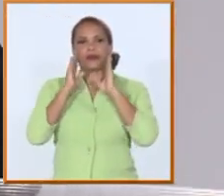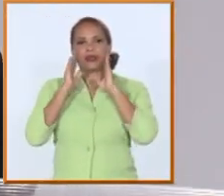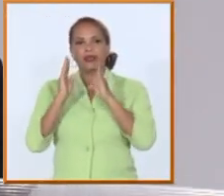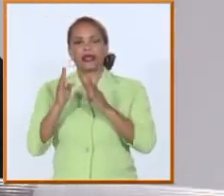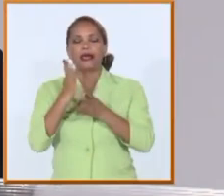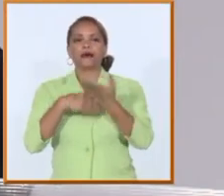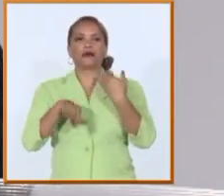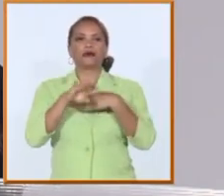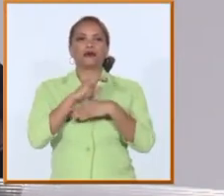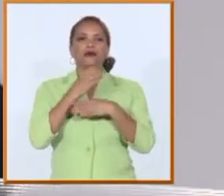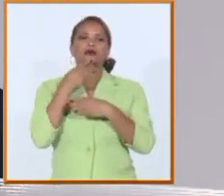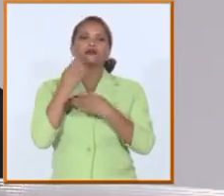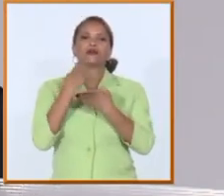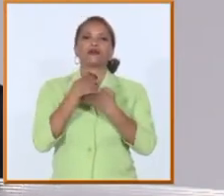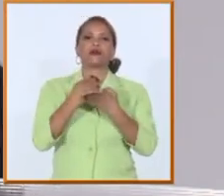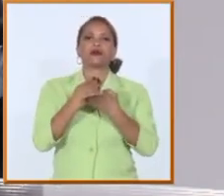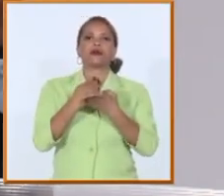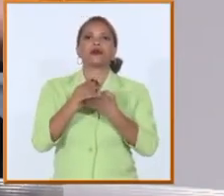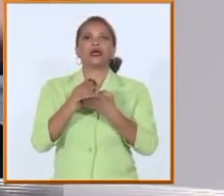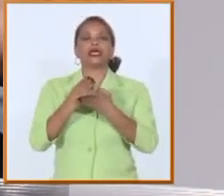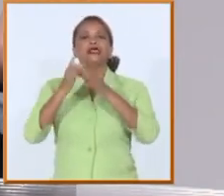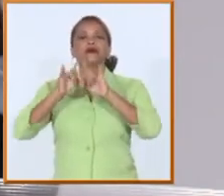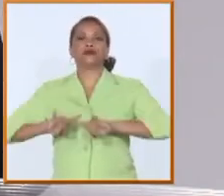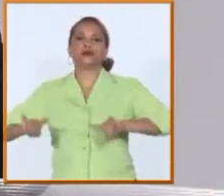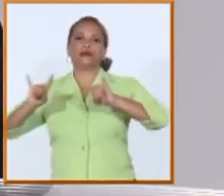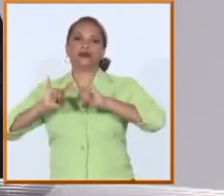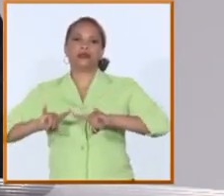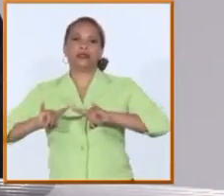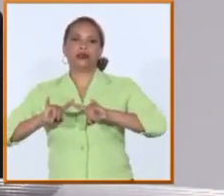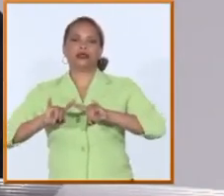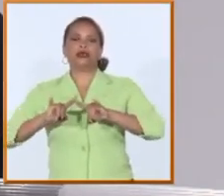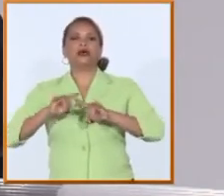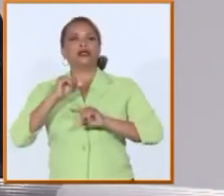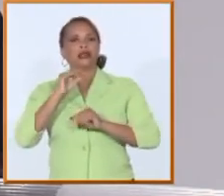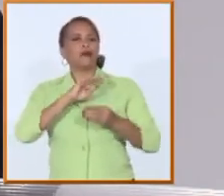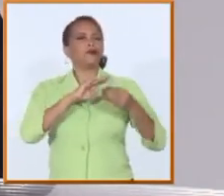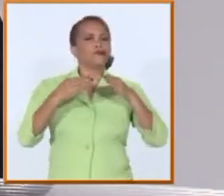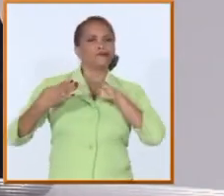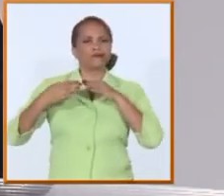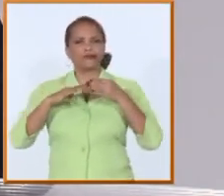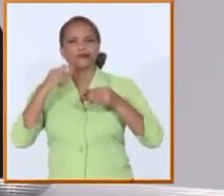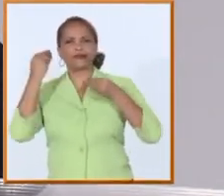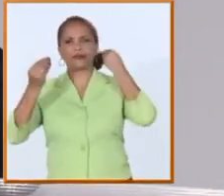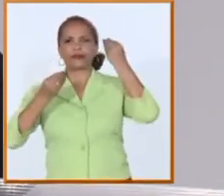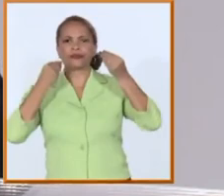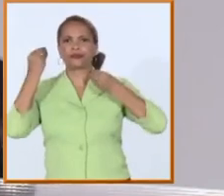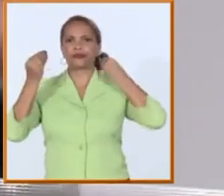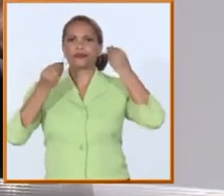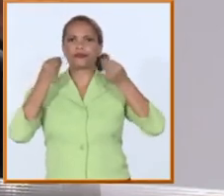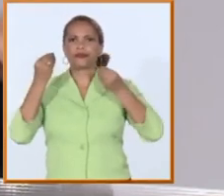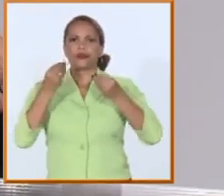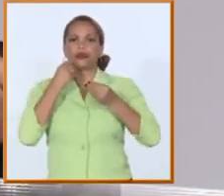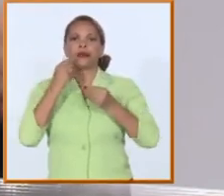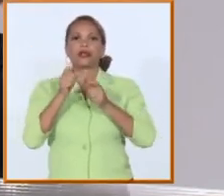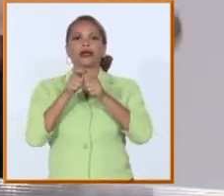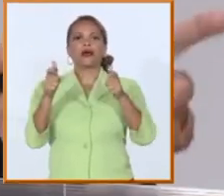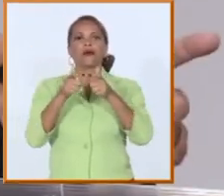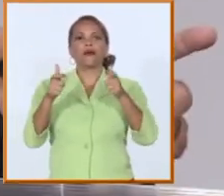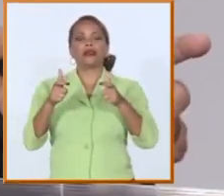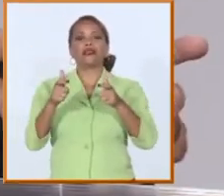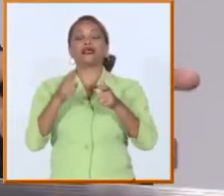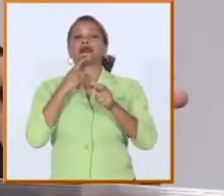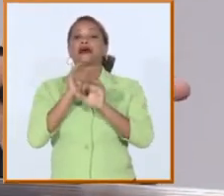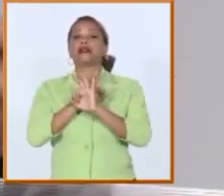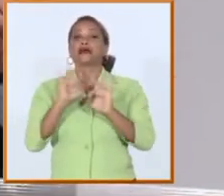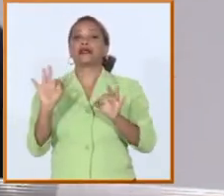y los de educación superior y eso lo estamos concibiendo lo estamos organizando lo estamos discutiendo para que realmente se aumente la calidad del ingreso que es una